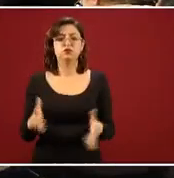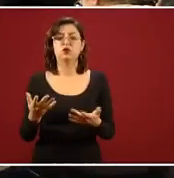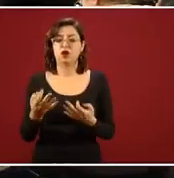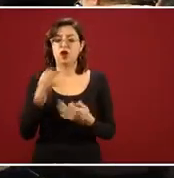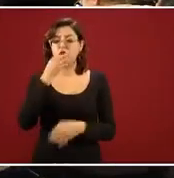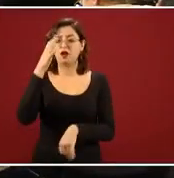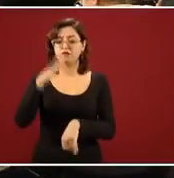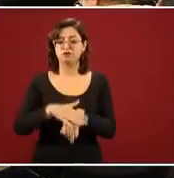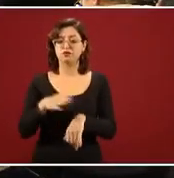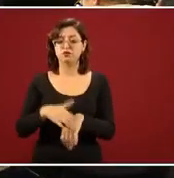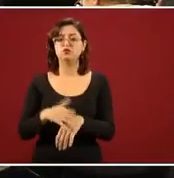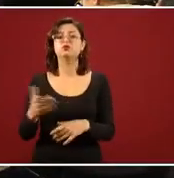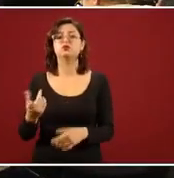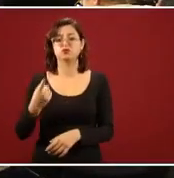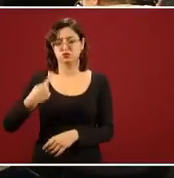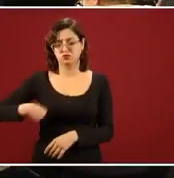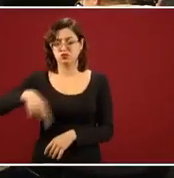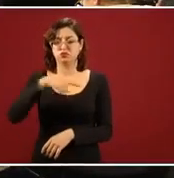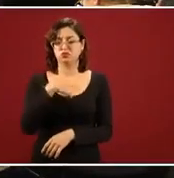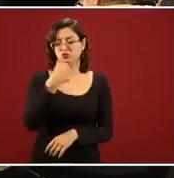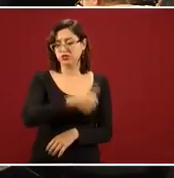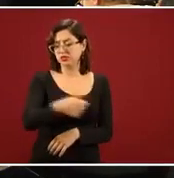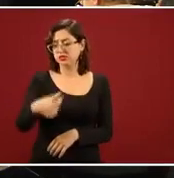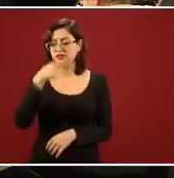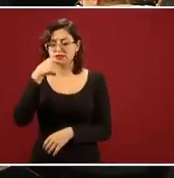claridad de nuestro trabajo con cada niño.